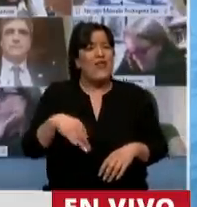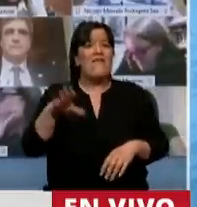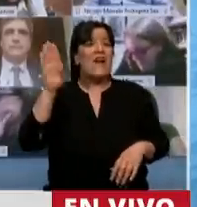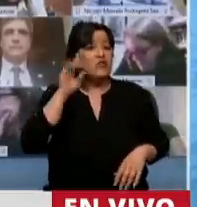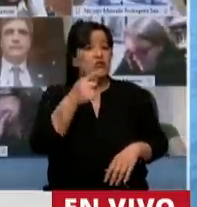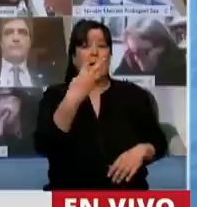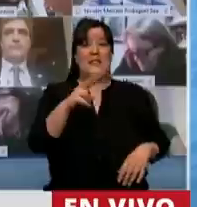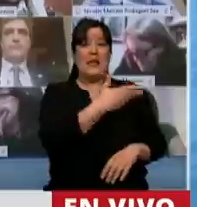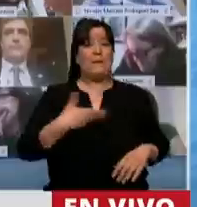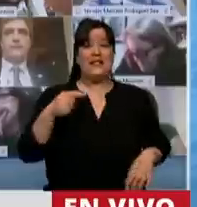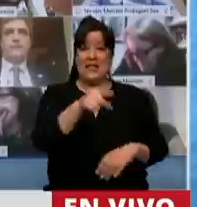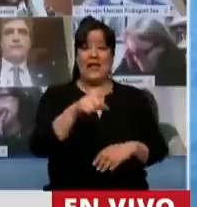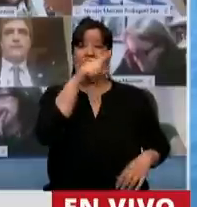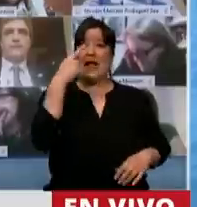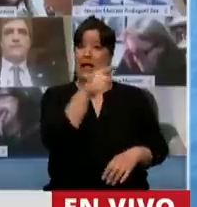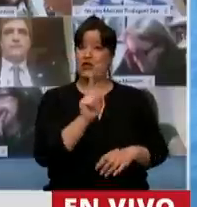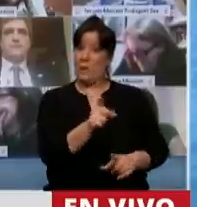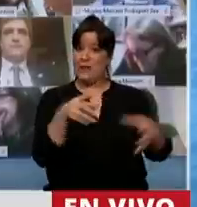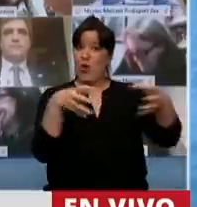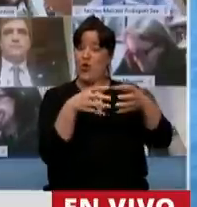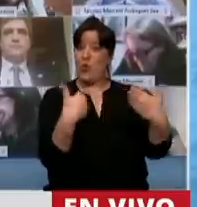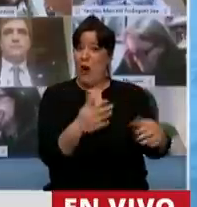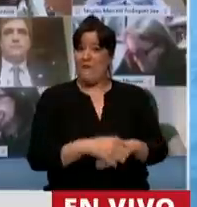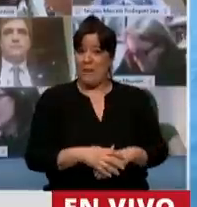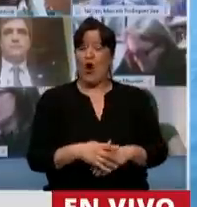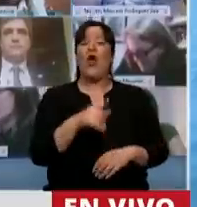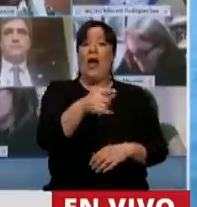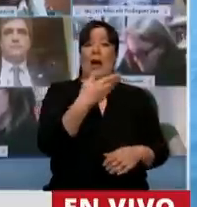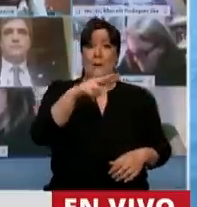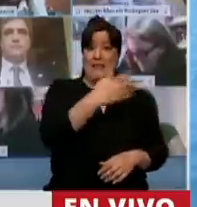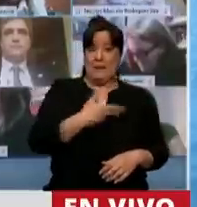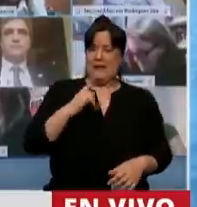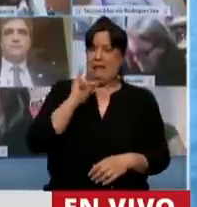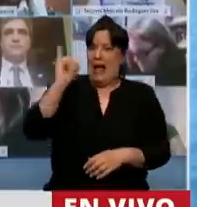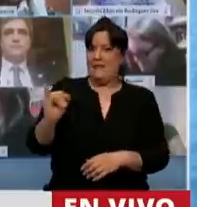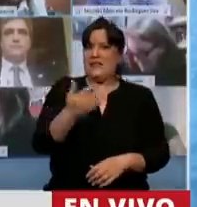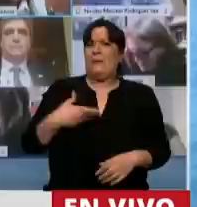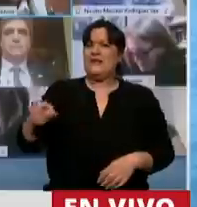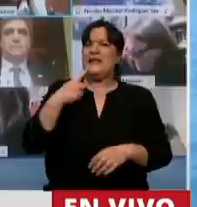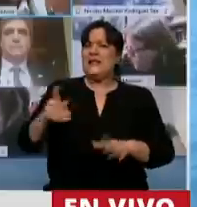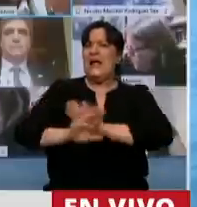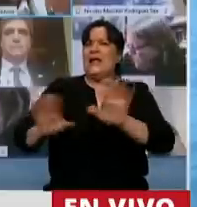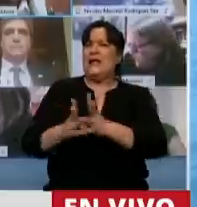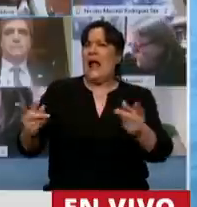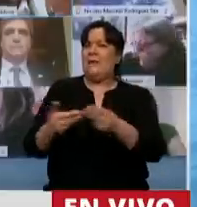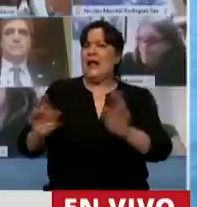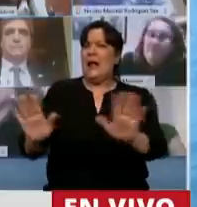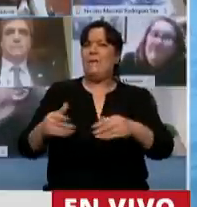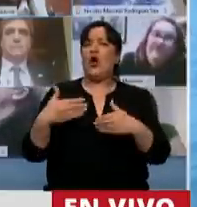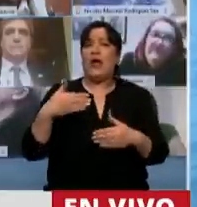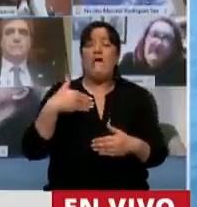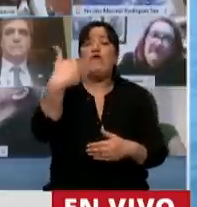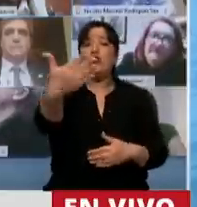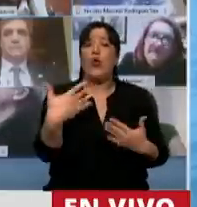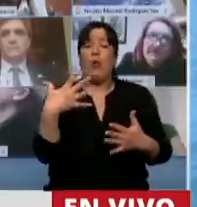vicepresidente de la Nación, de su fuerza política, que le dice al presidente que termine, que frene con lo que está haciendo, porque van a venir los